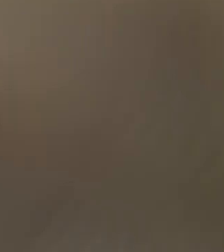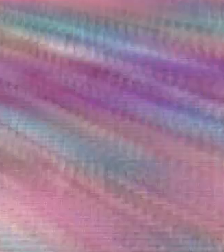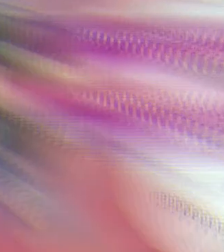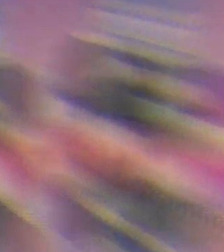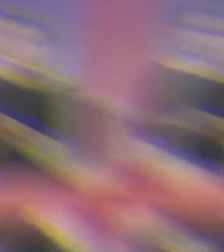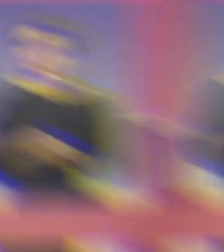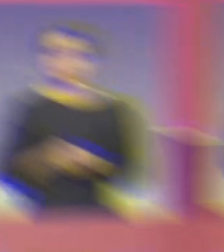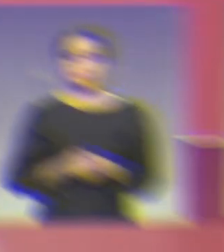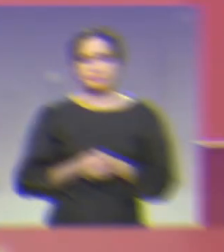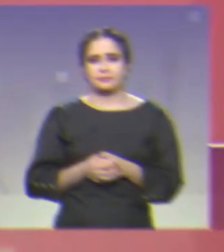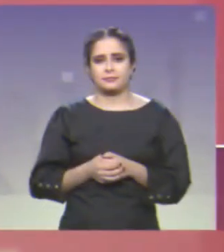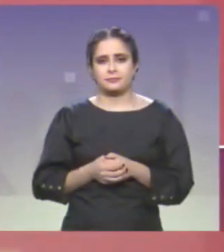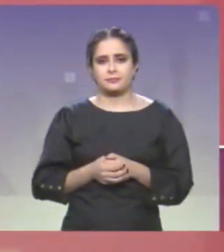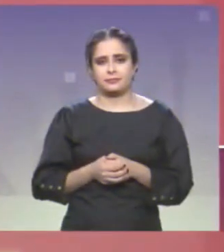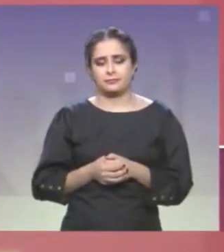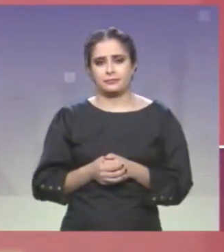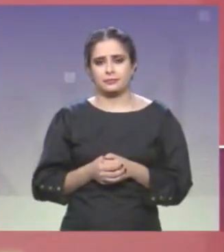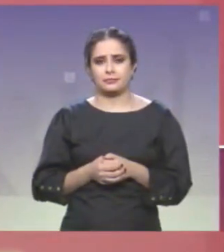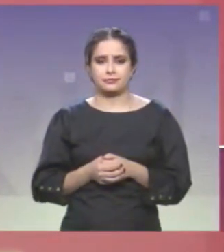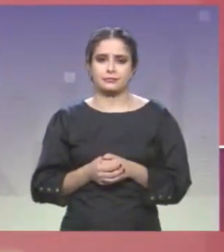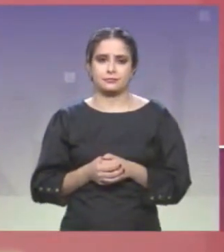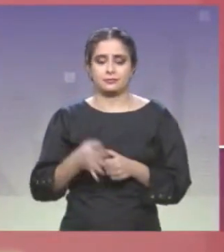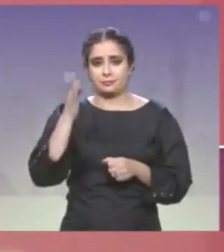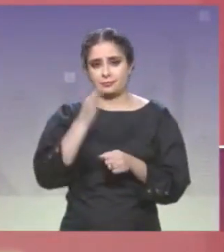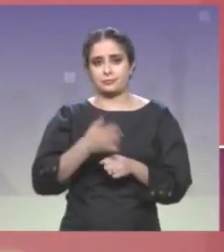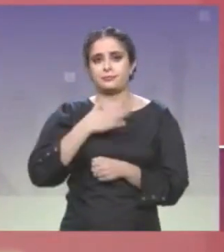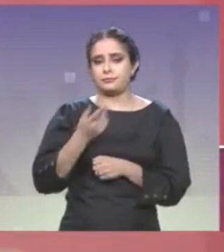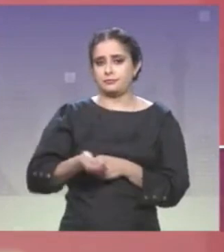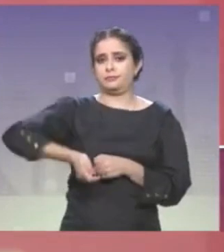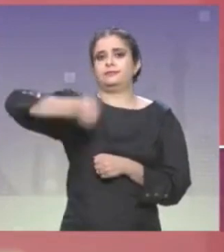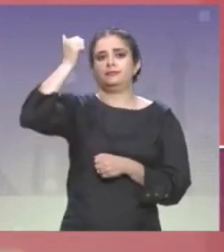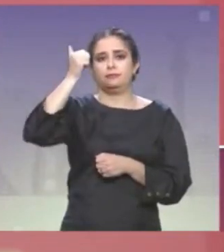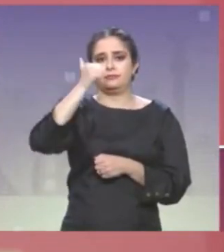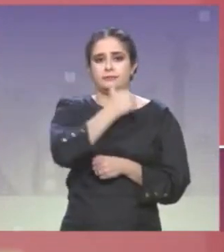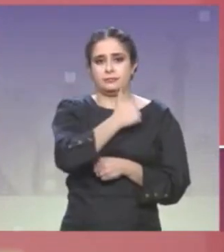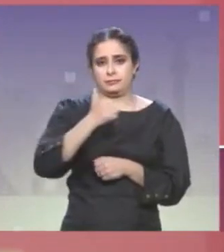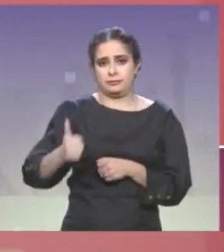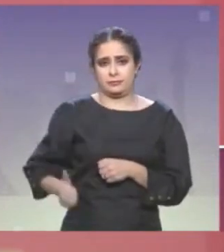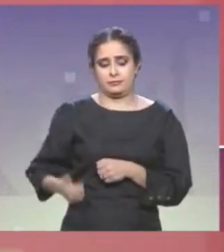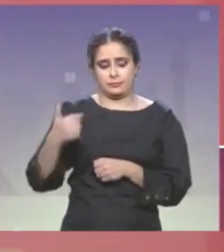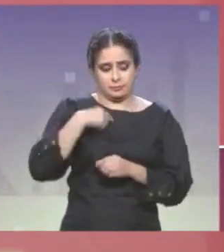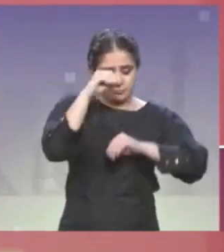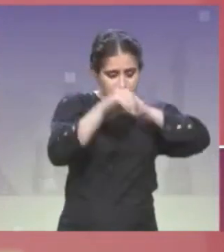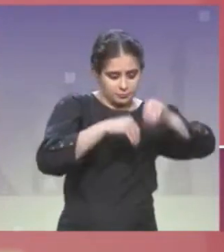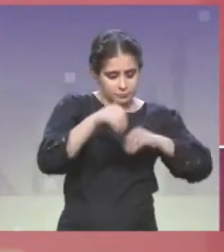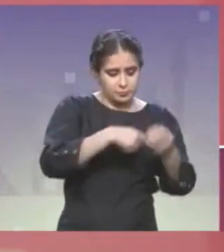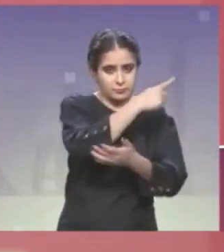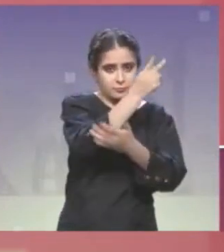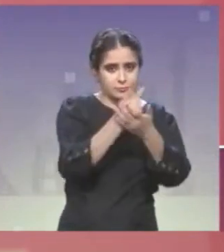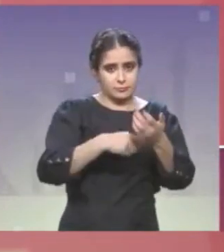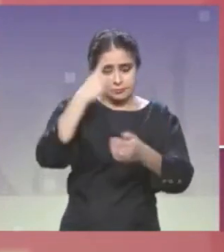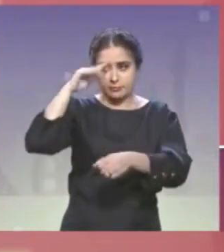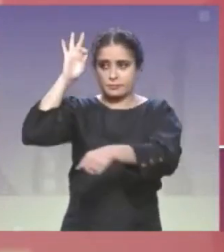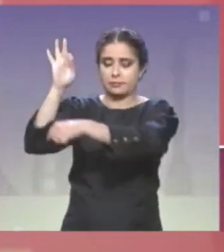habitacionales. Bueno, somos la primera alcaldía que hacemos un programa completamente con enfoque de género,